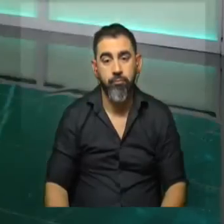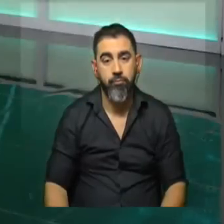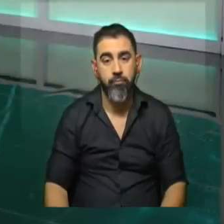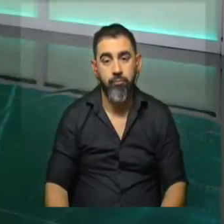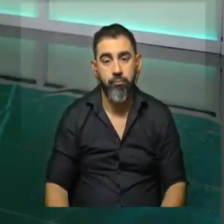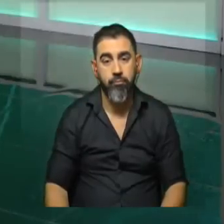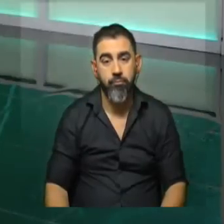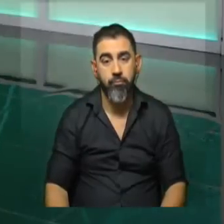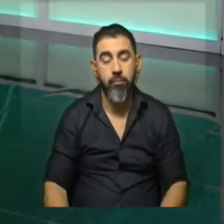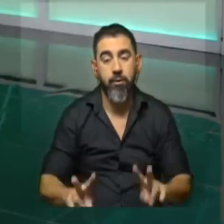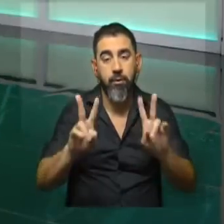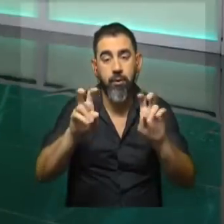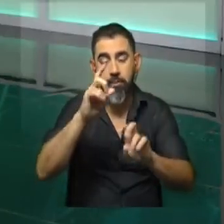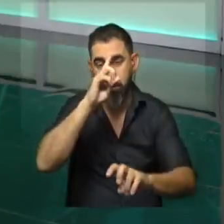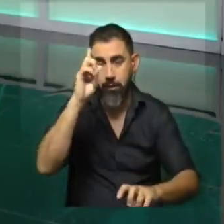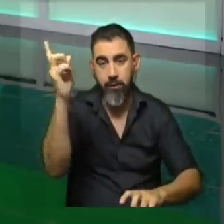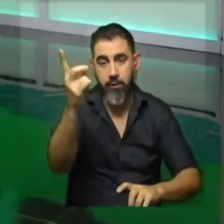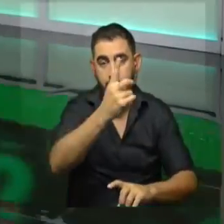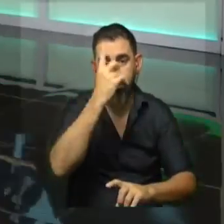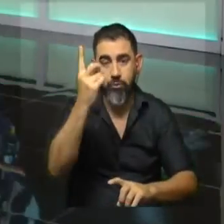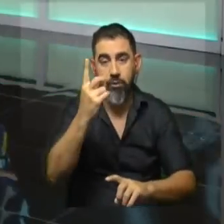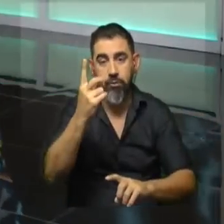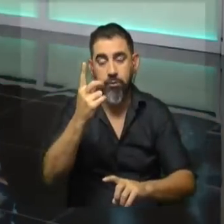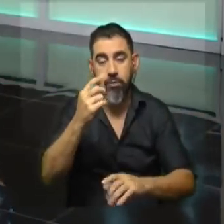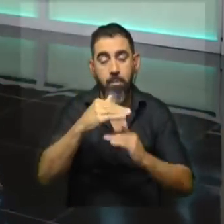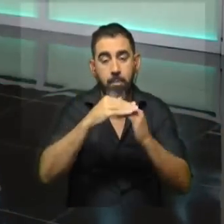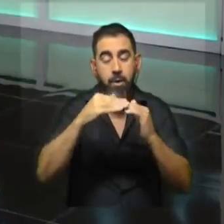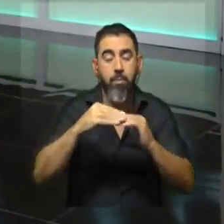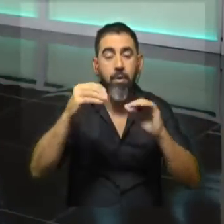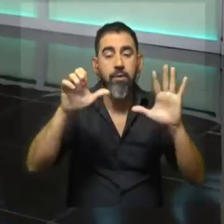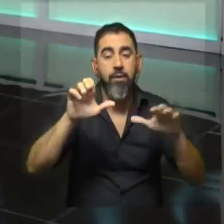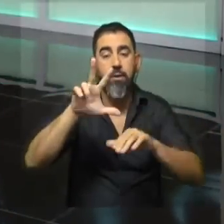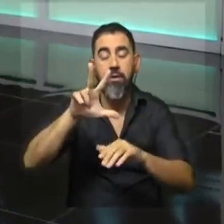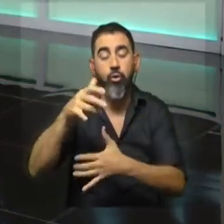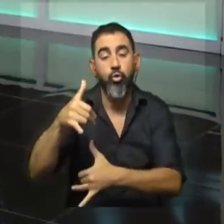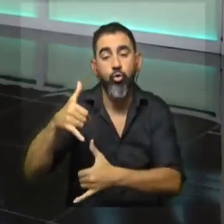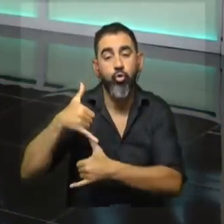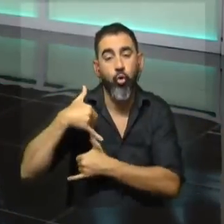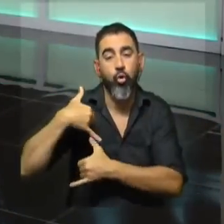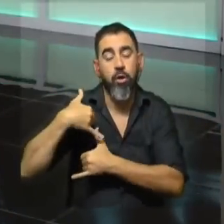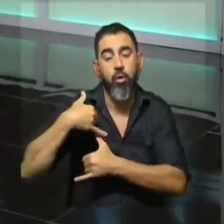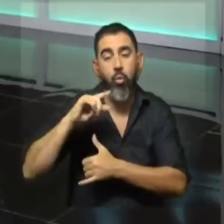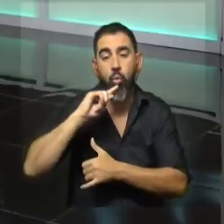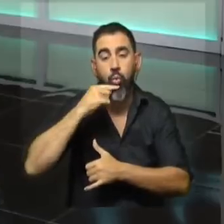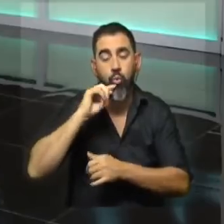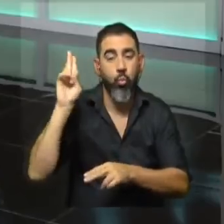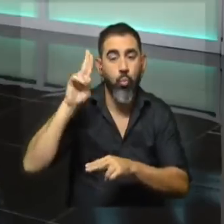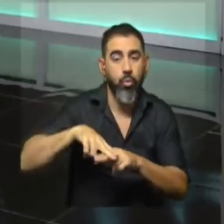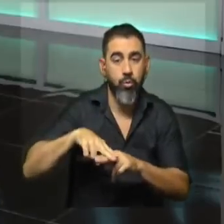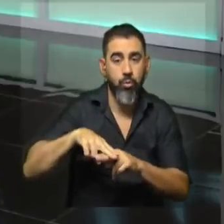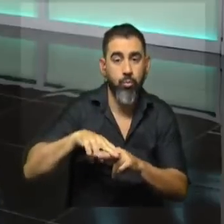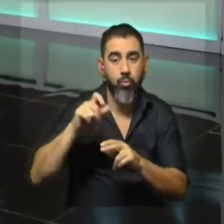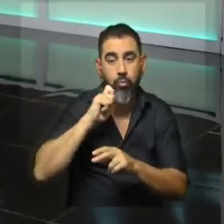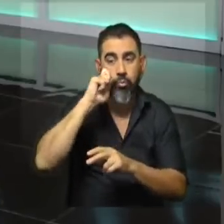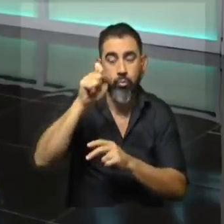Vamos a abrir el capítulo internacional porque al menos 63 soldados rusos murieron en Donetsk tras un ataque ucraniano con